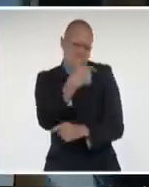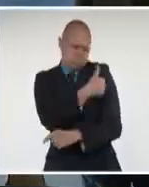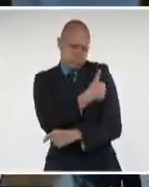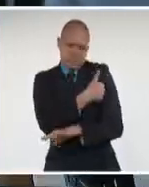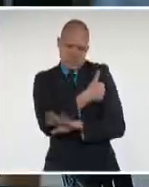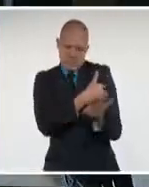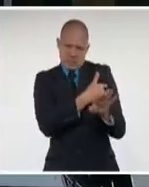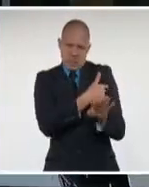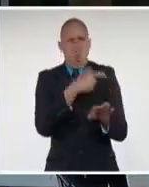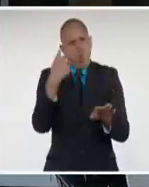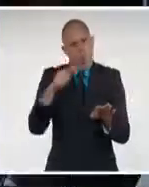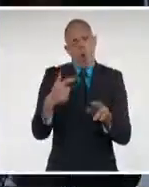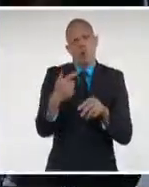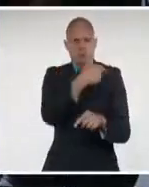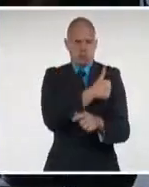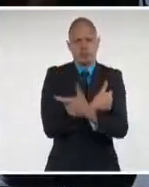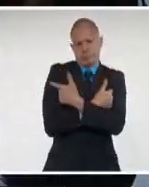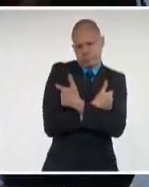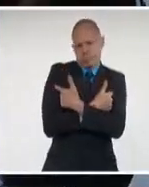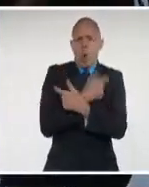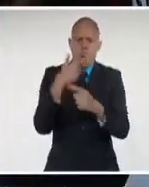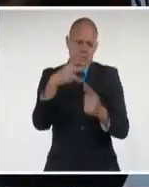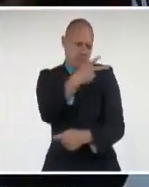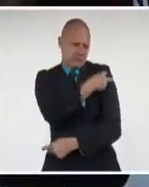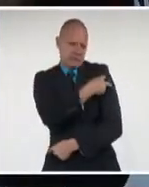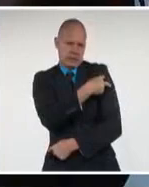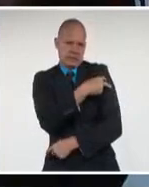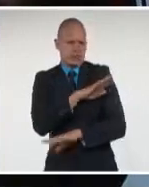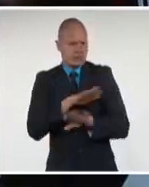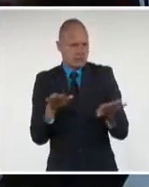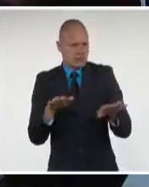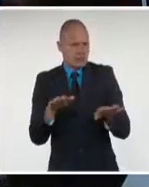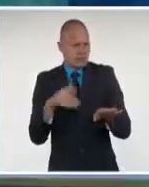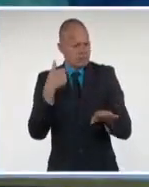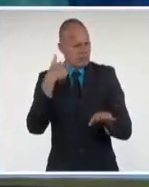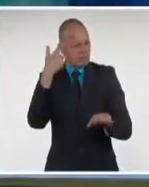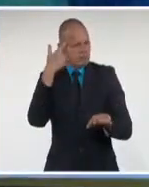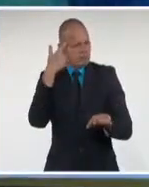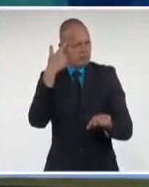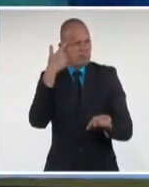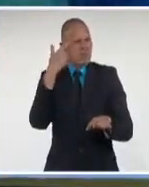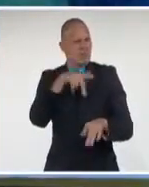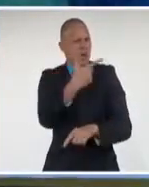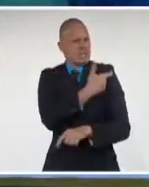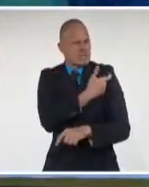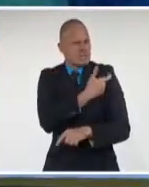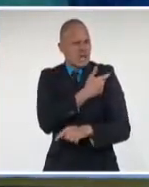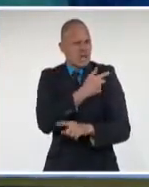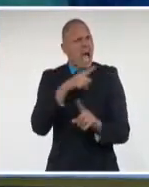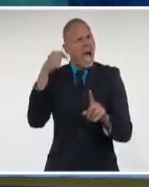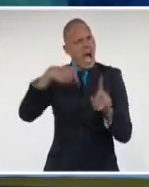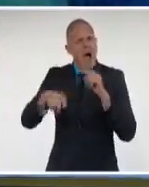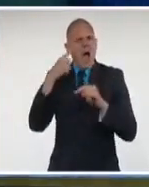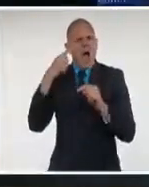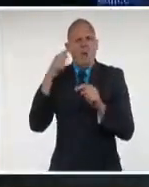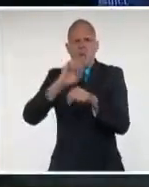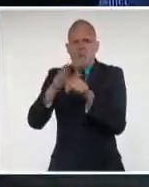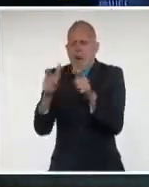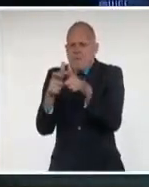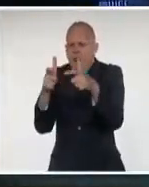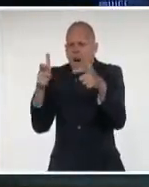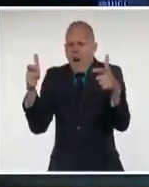contagios siguen creciendo? ¿Es que acaso Abdala y Soberana 02 no funcionan a pesar de su anunciada eficacia?